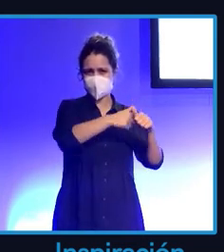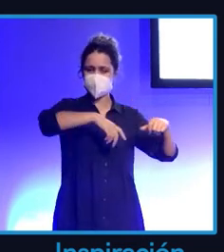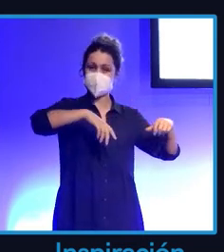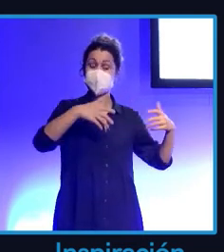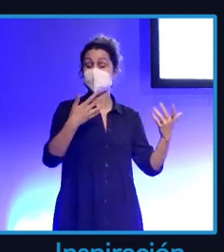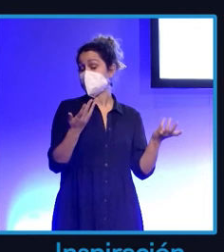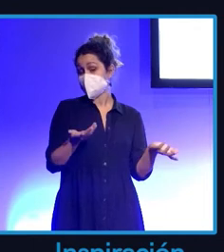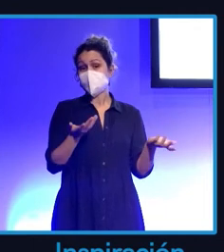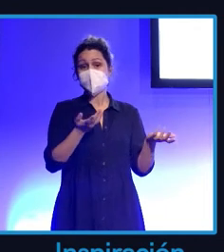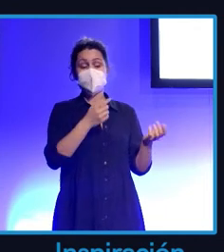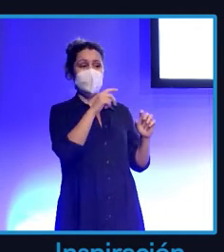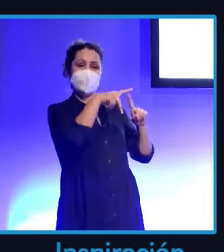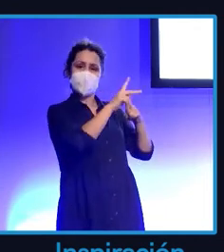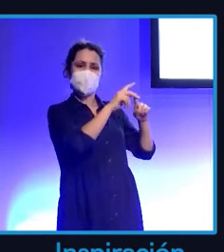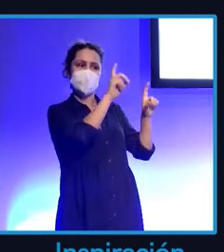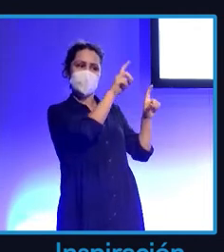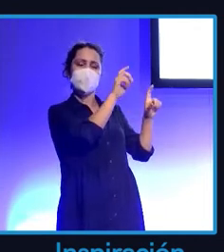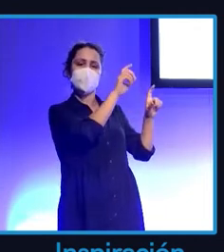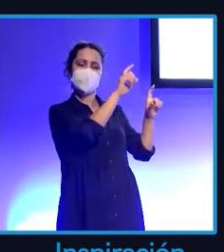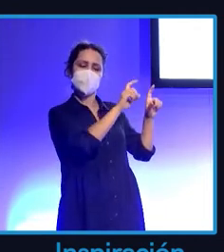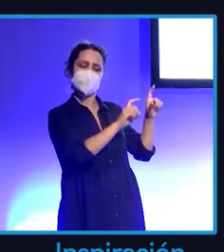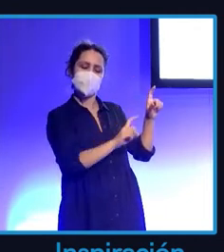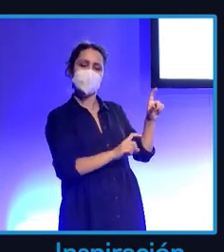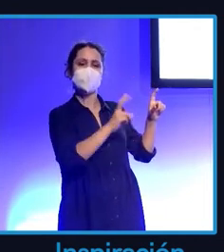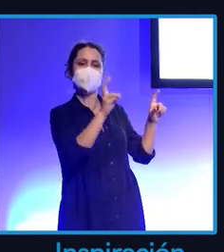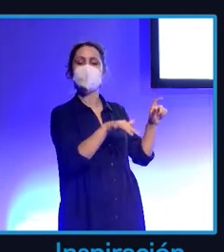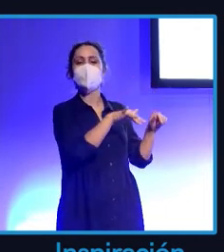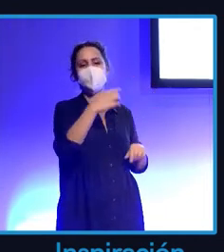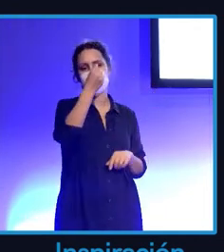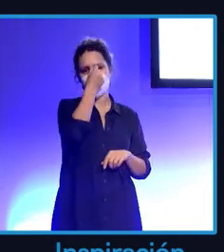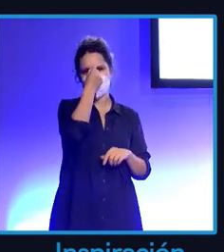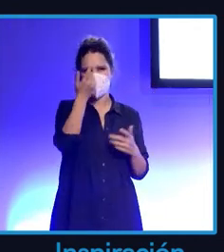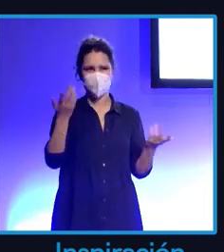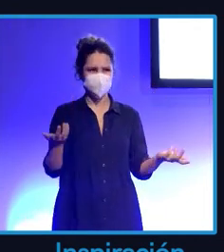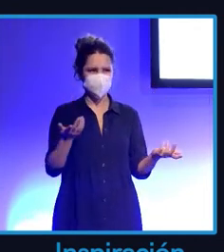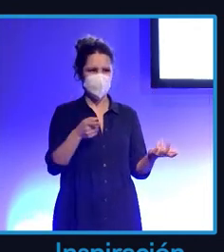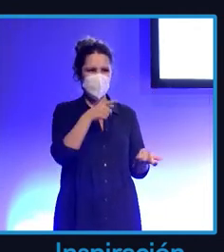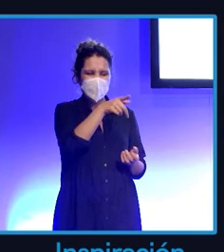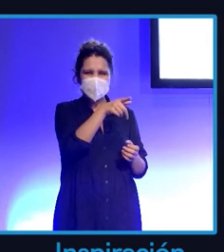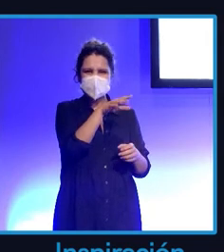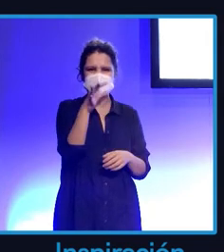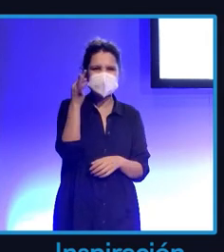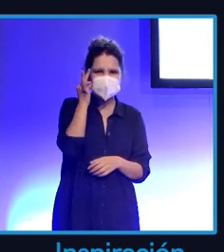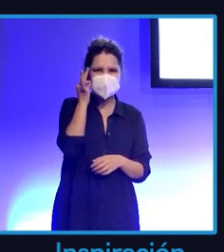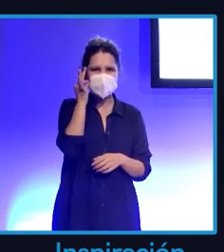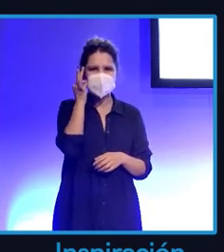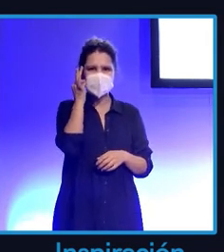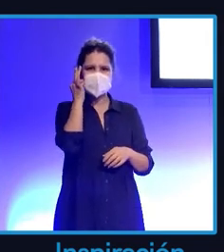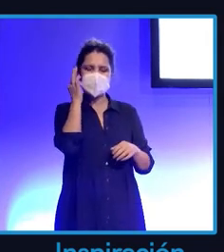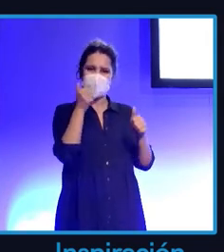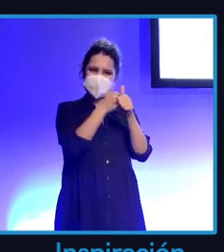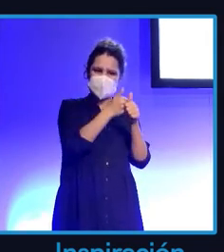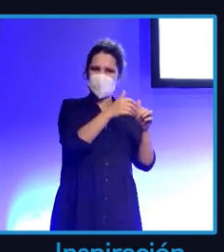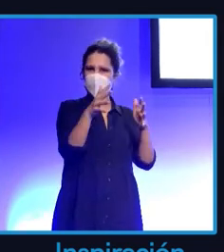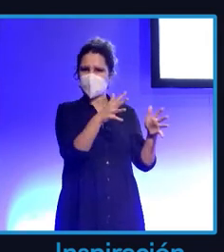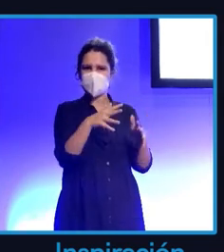en esta herramienta verás que sus seguidores vienen de India y dices, pero ¿y por qué esta chica que tiene seguidores dubitativos le sigue gente